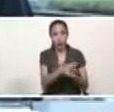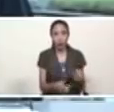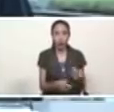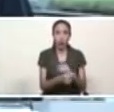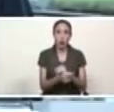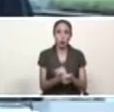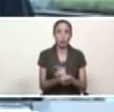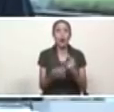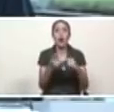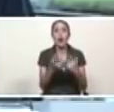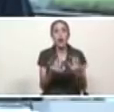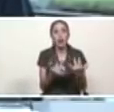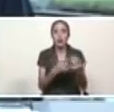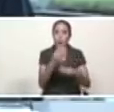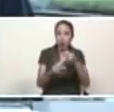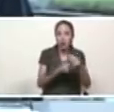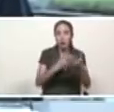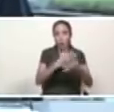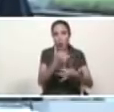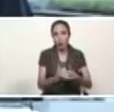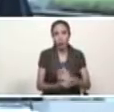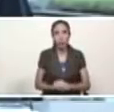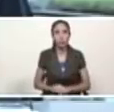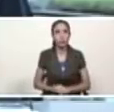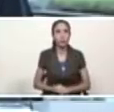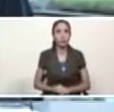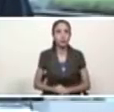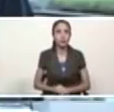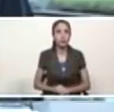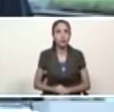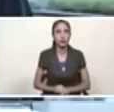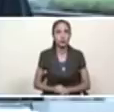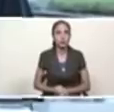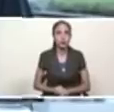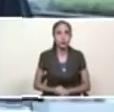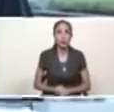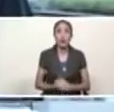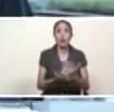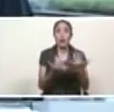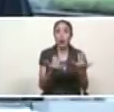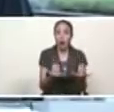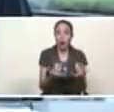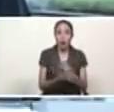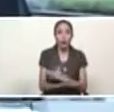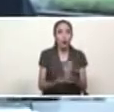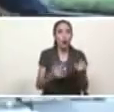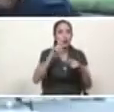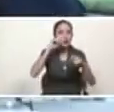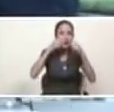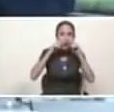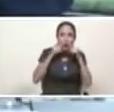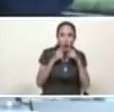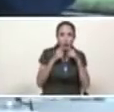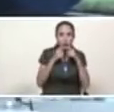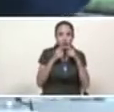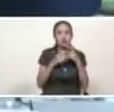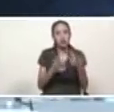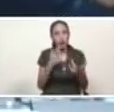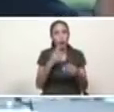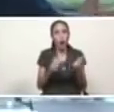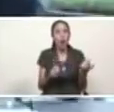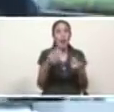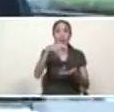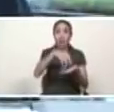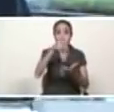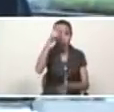bueno ahora vamos también quiero mostrarles ustedes el inicio de la cosecha de cebolla en toda esta región del